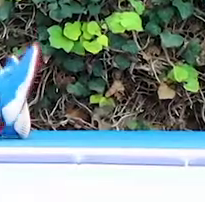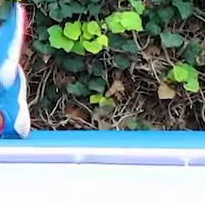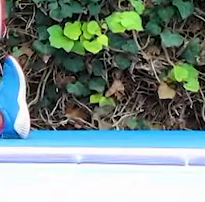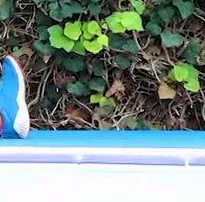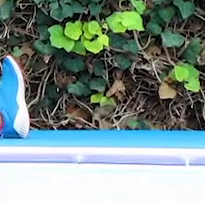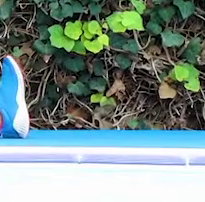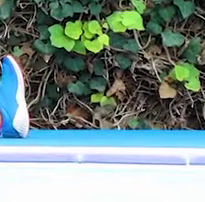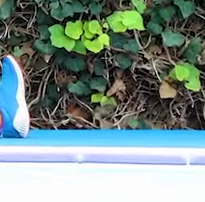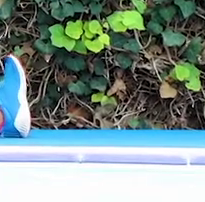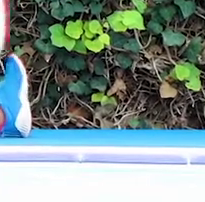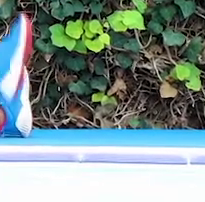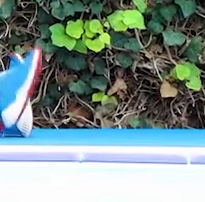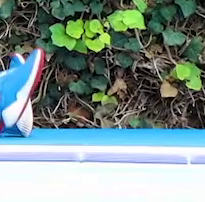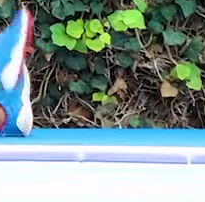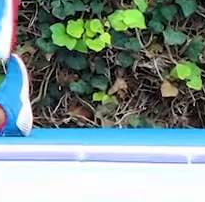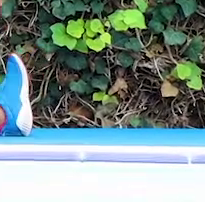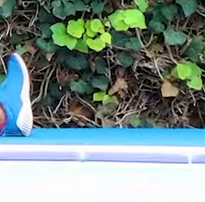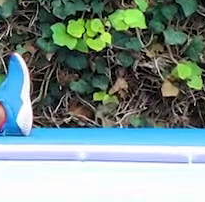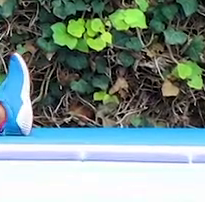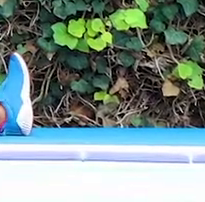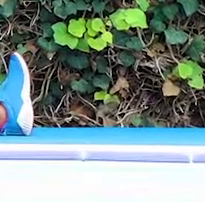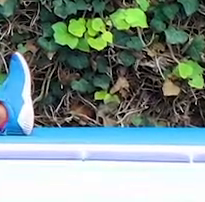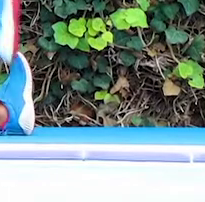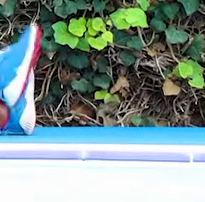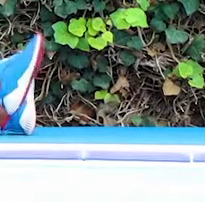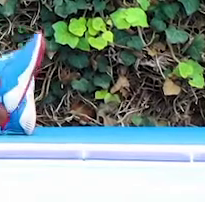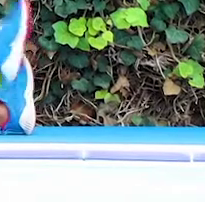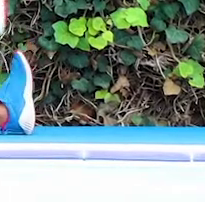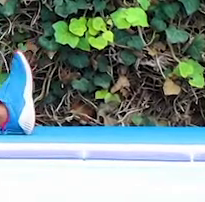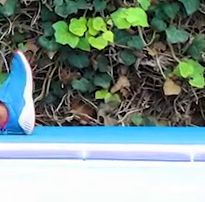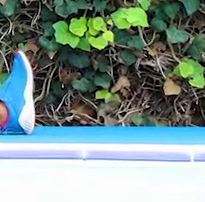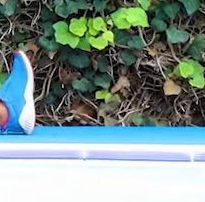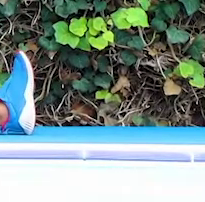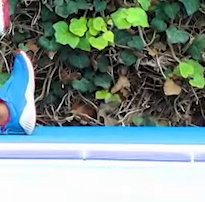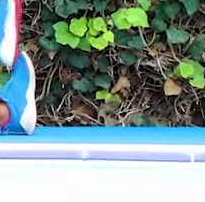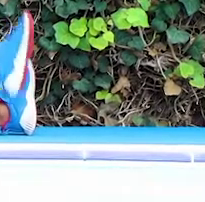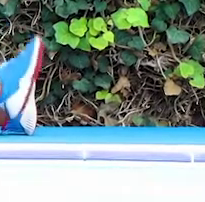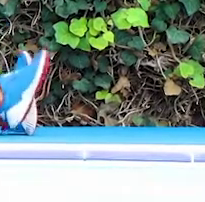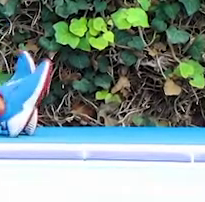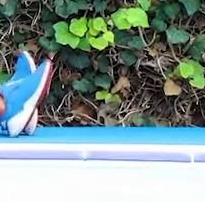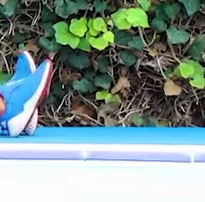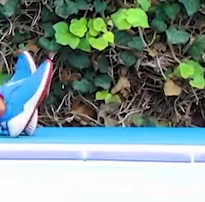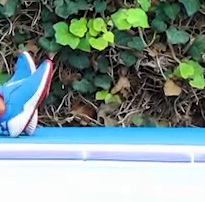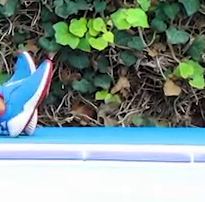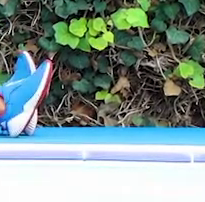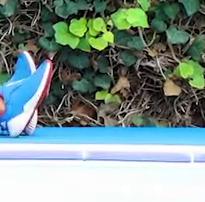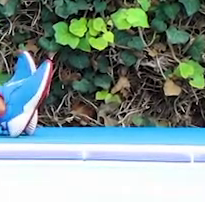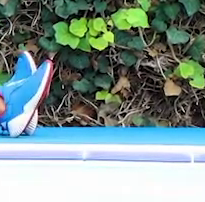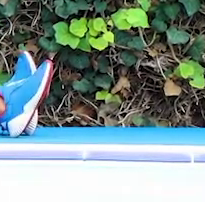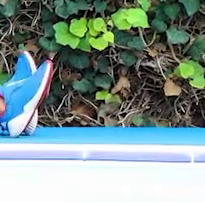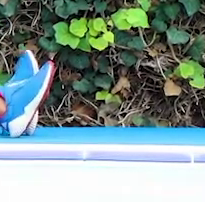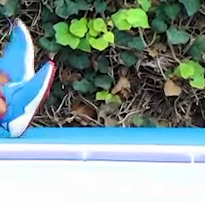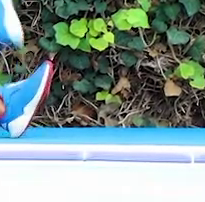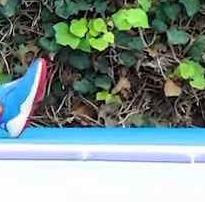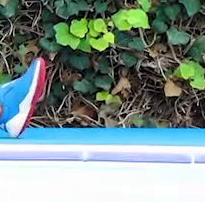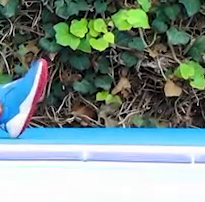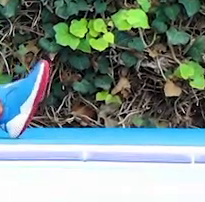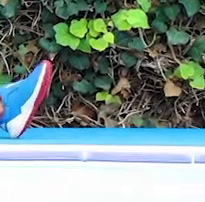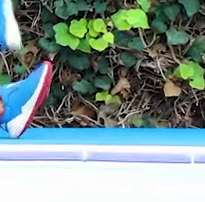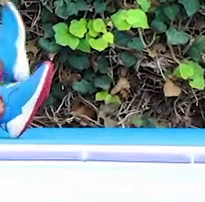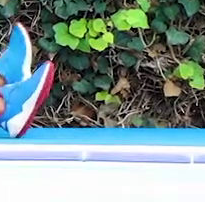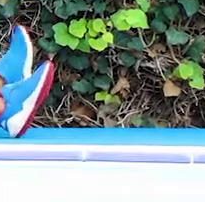veces sin tocar el suelo. Dos más. Estira muy bien. Exacto. Cambiamos. Pie izquierdo